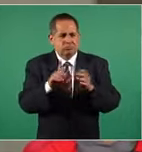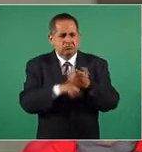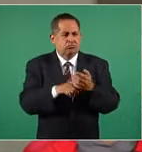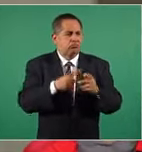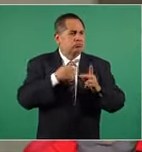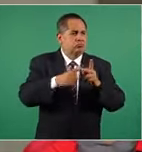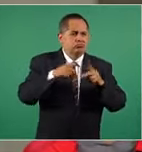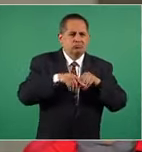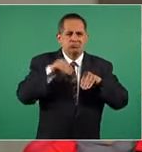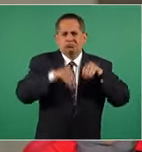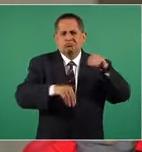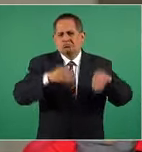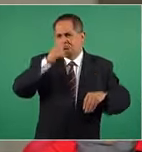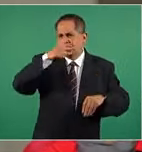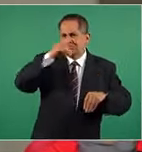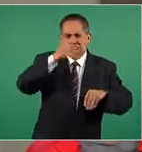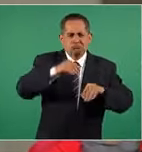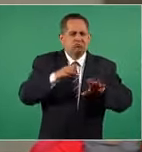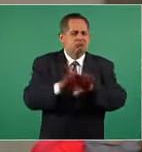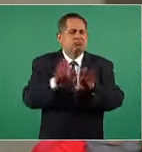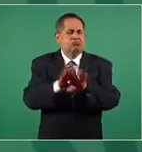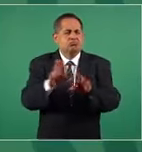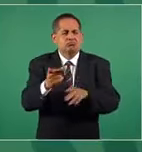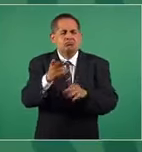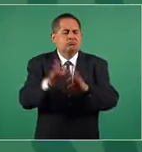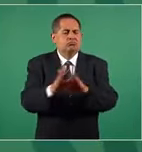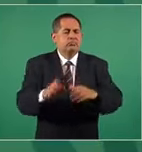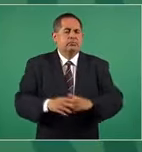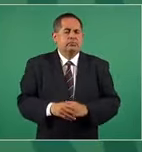disturbios? ¿Qué sería la Guardia Nacional?